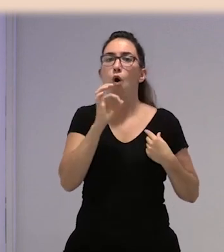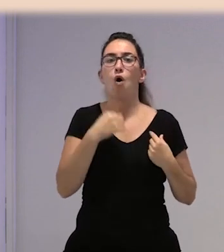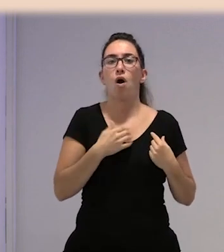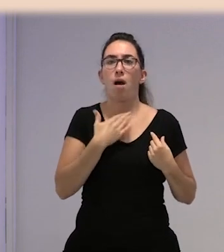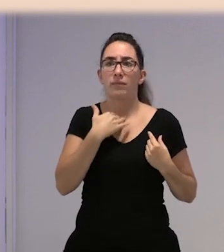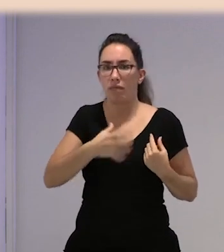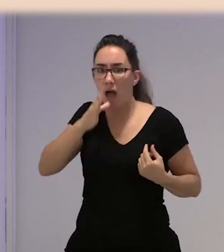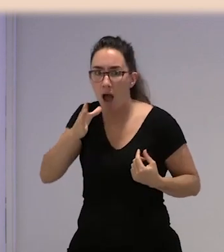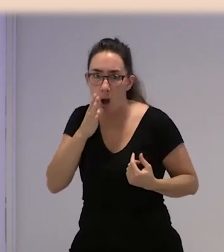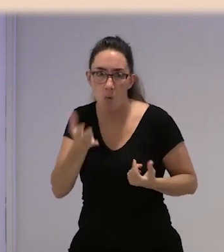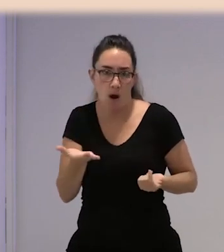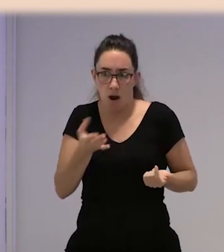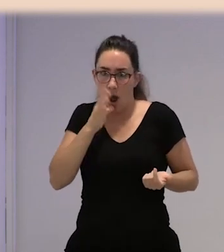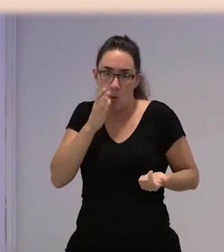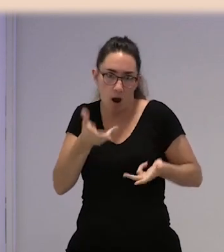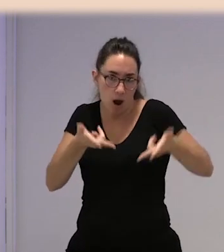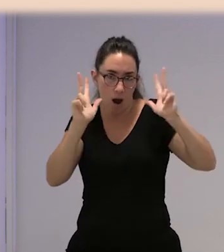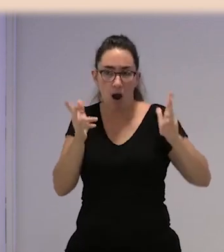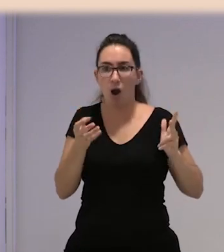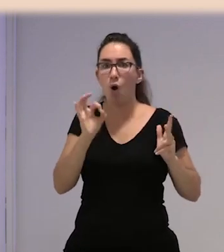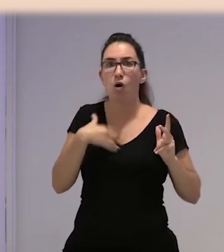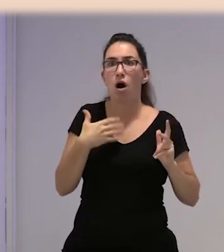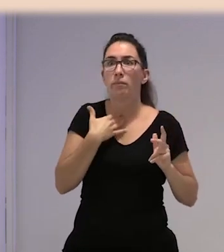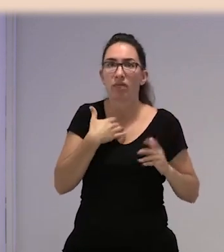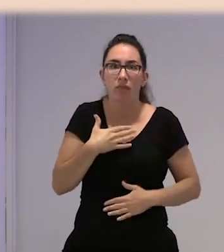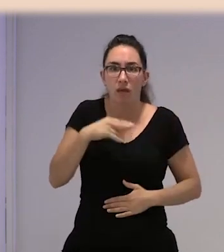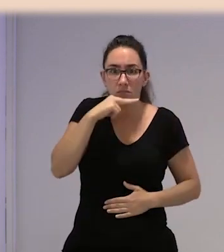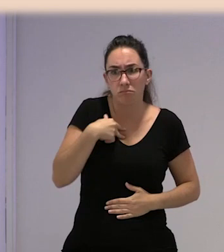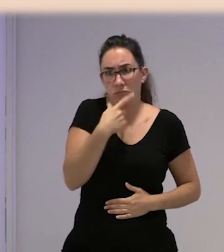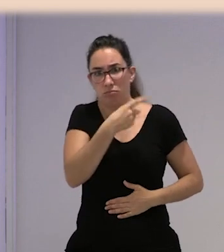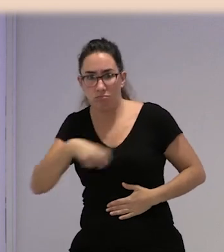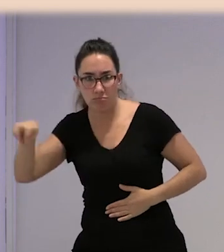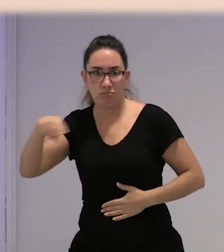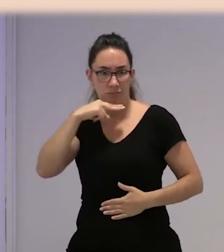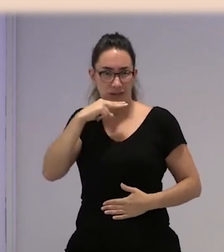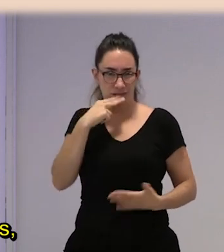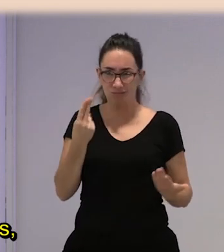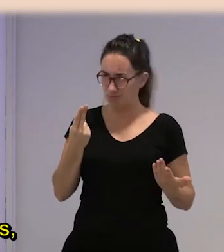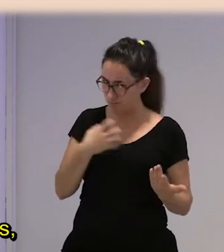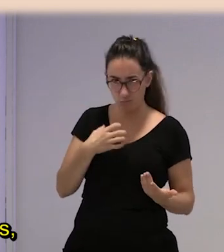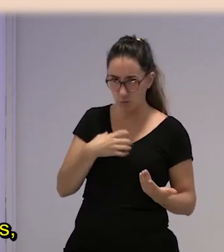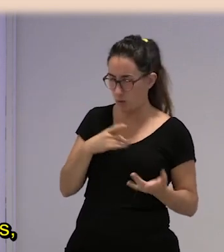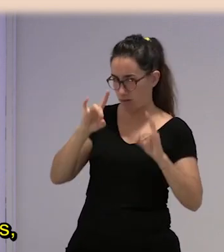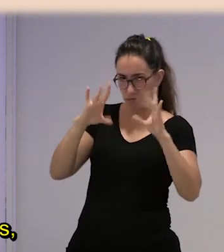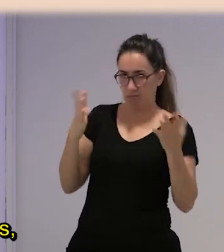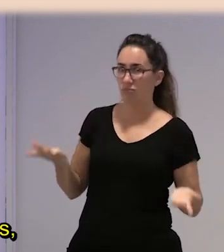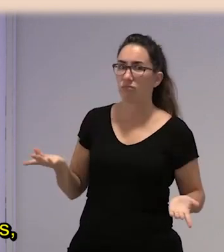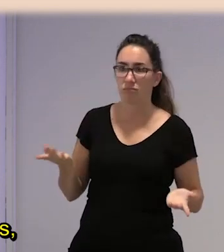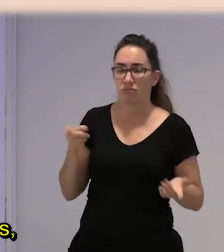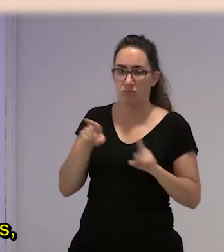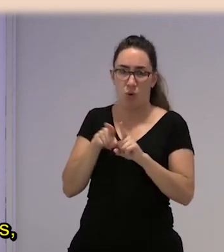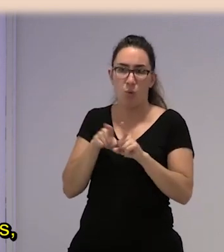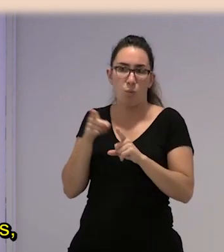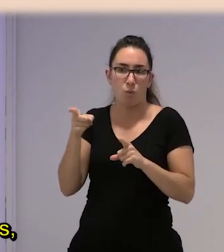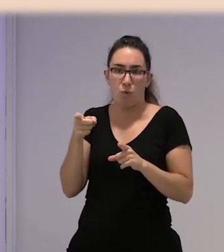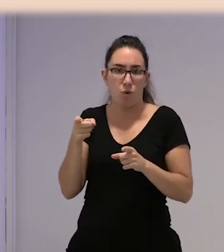la gana, que estamos hablando de poder ir al baño cuando te meas. Claro. Ana, de eso estamos hablando. Exactamente. De que eso no se